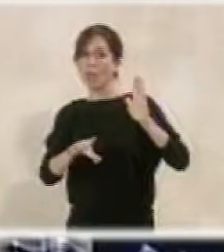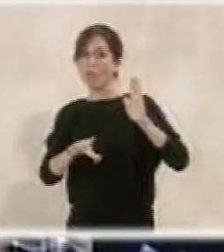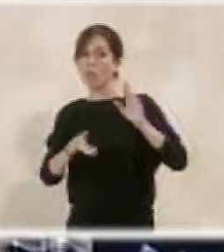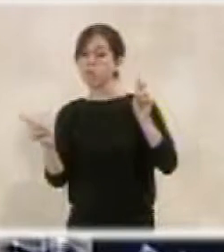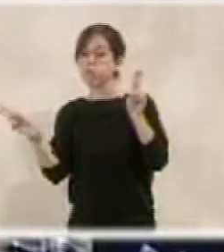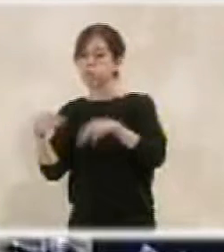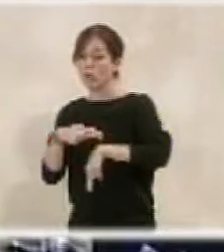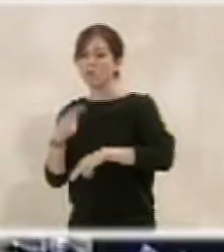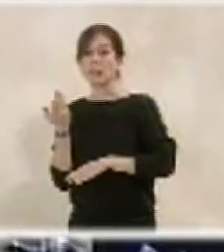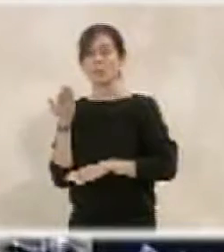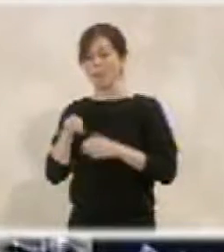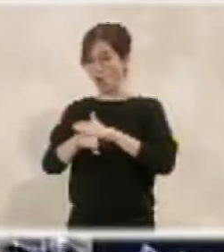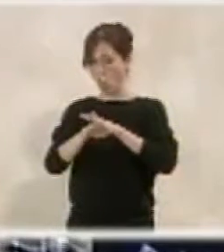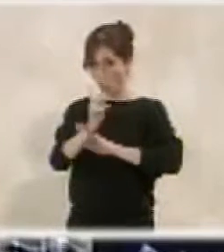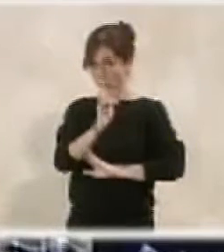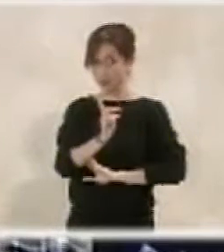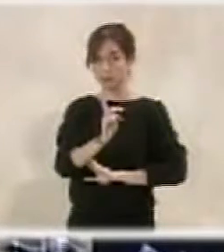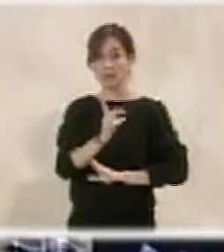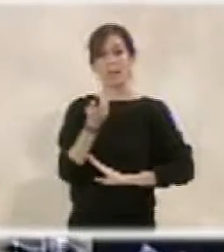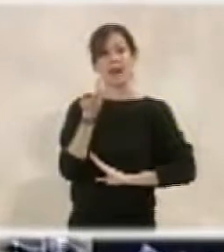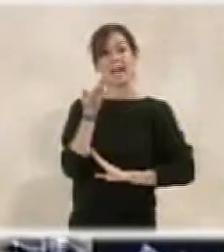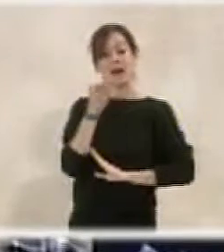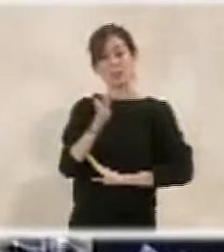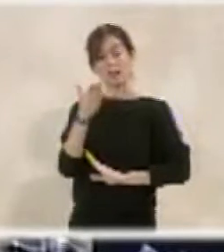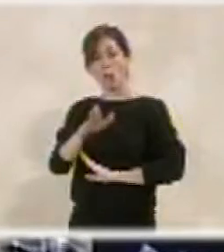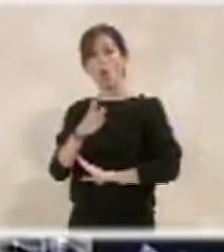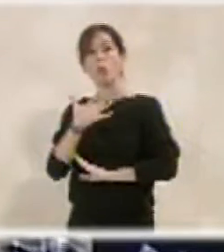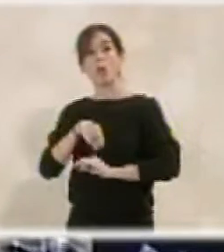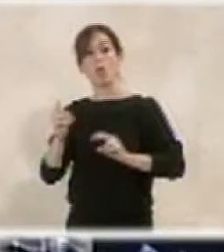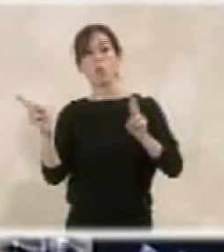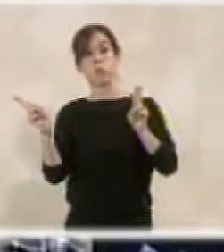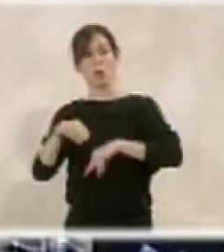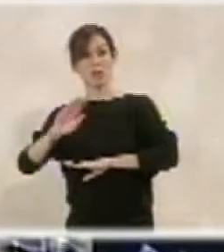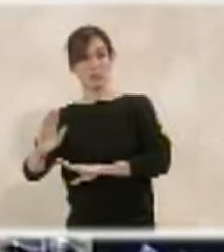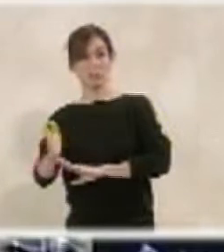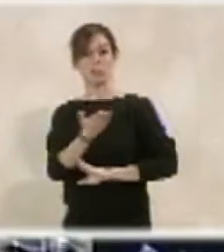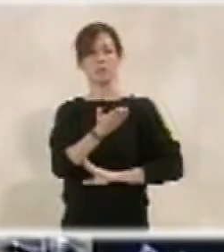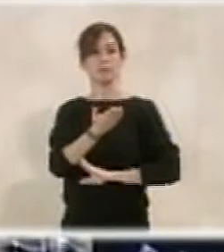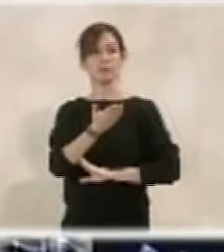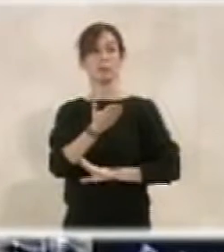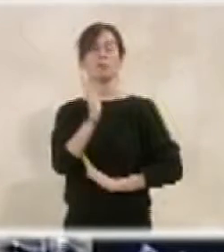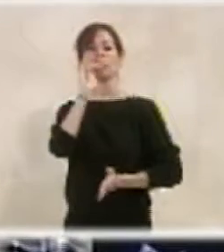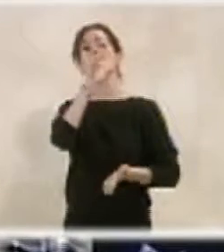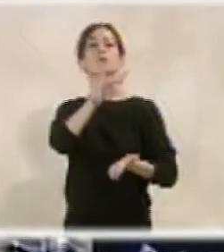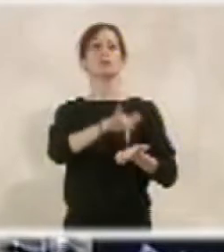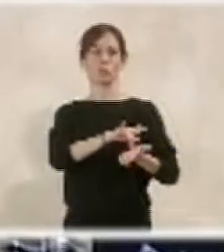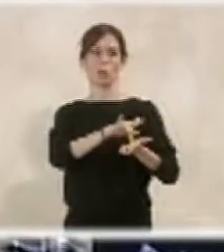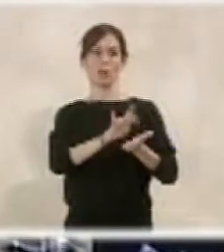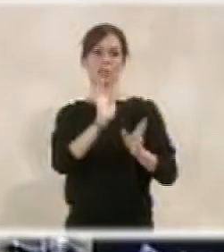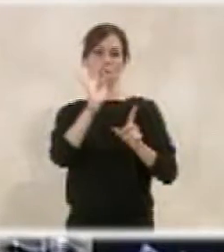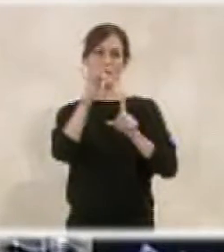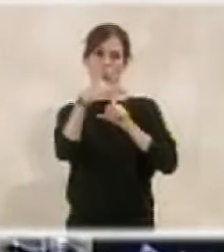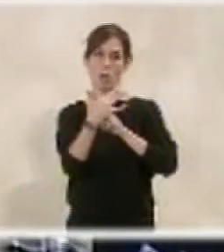representante cuando se den las